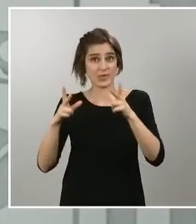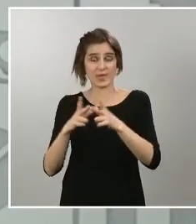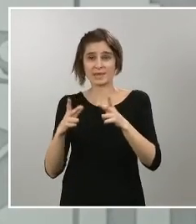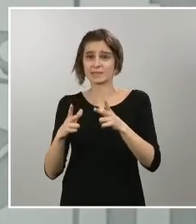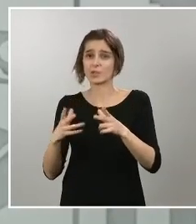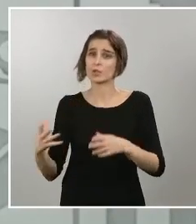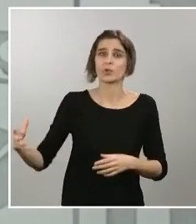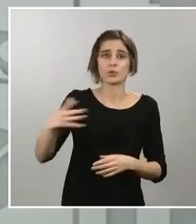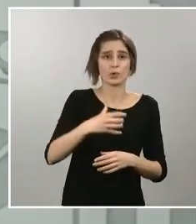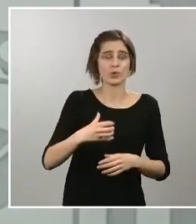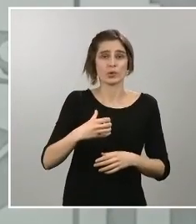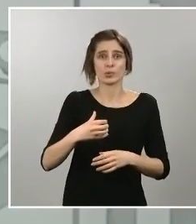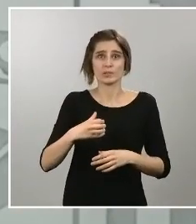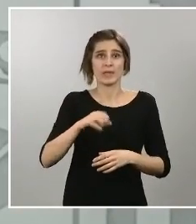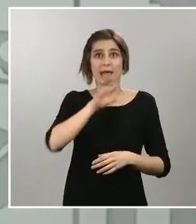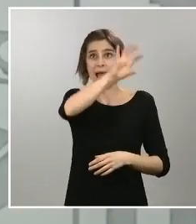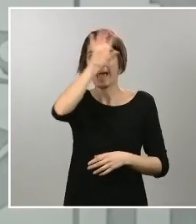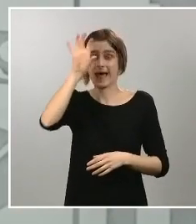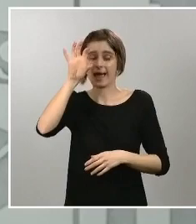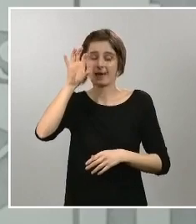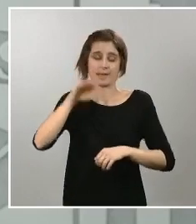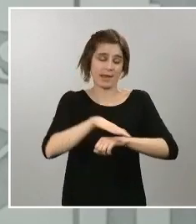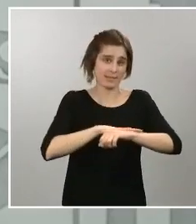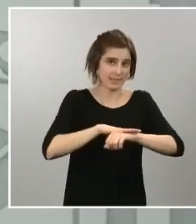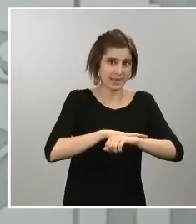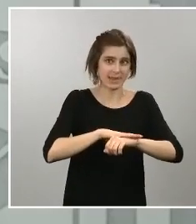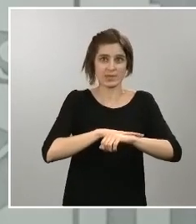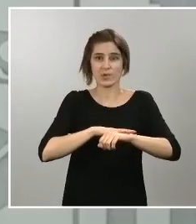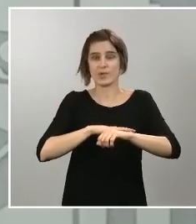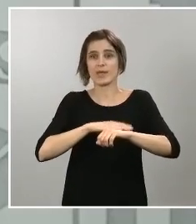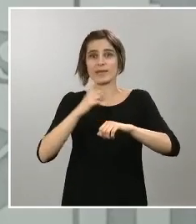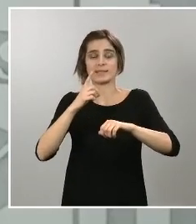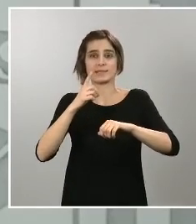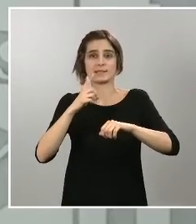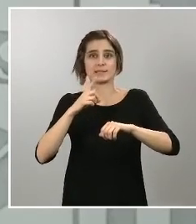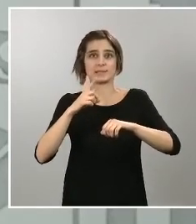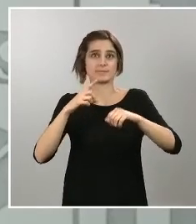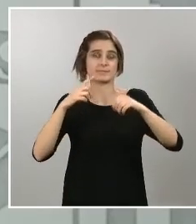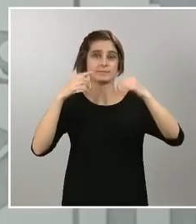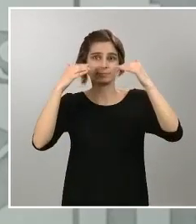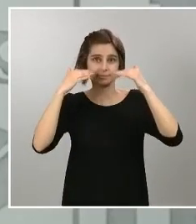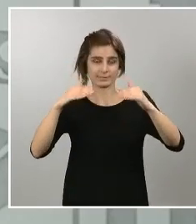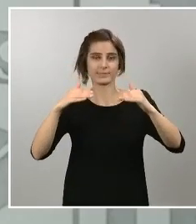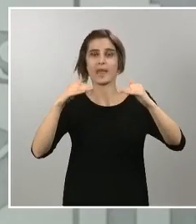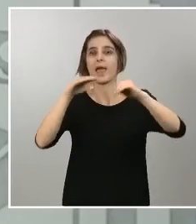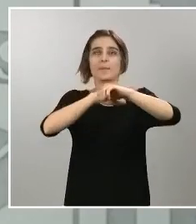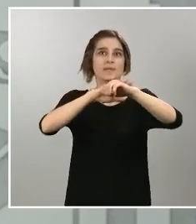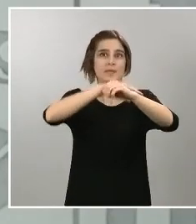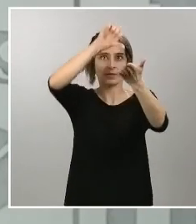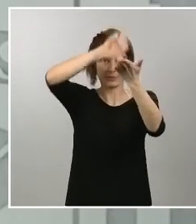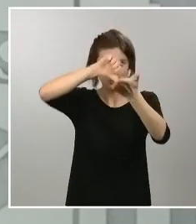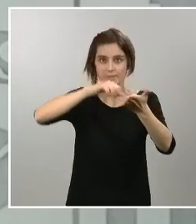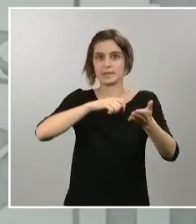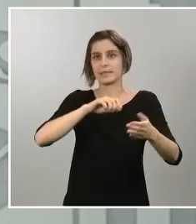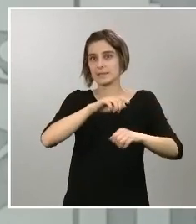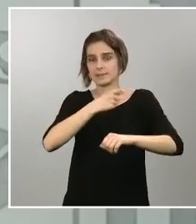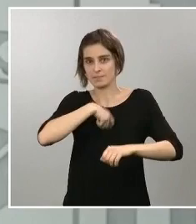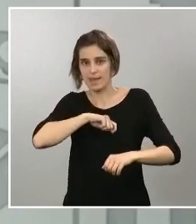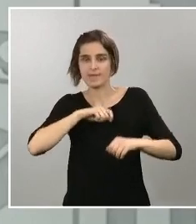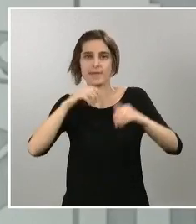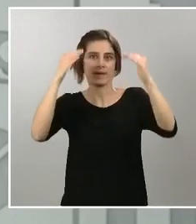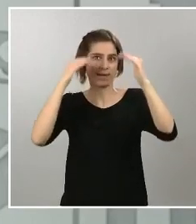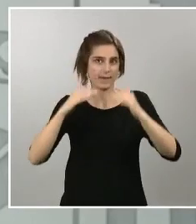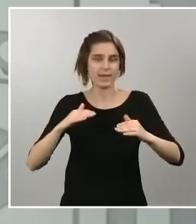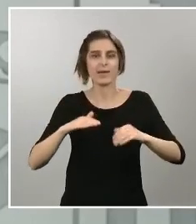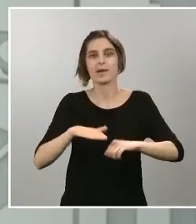las Administraciones, tanto el Gobierno de España, Administración autonómica y Administración local, para que ninguna persona se quede